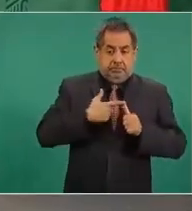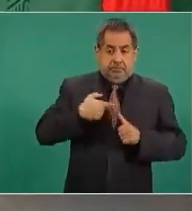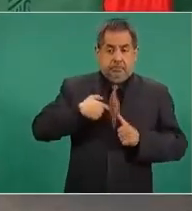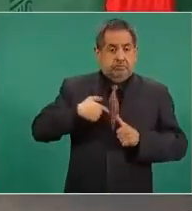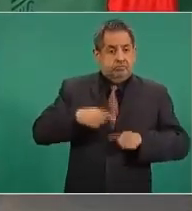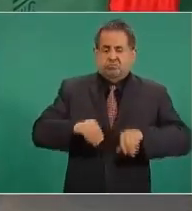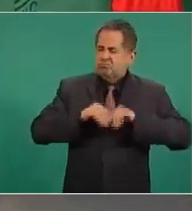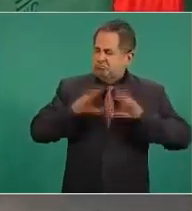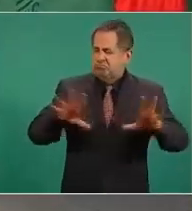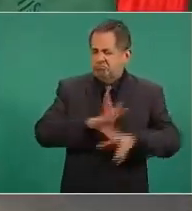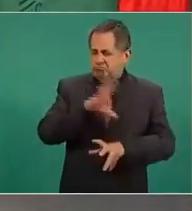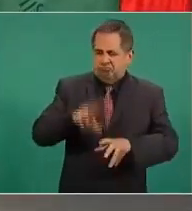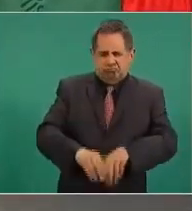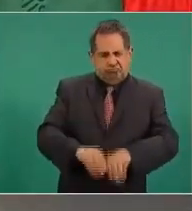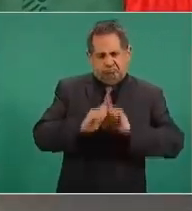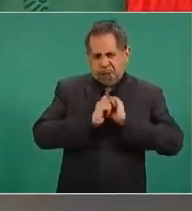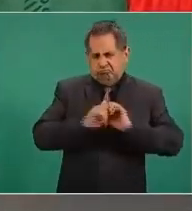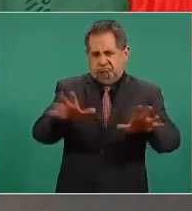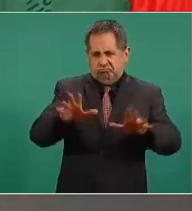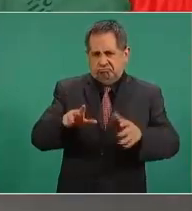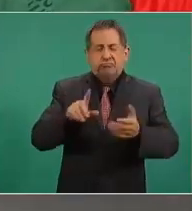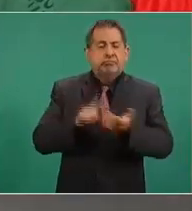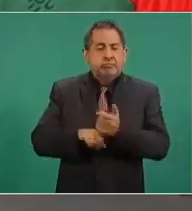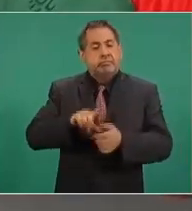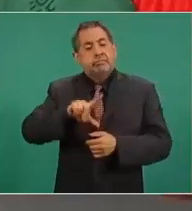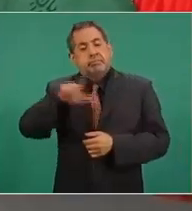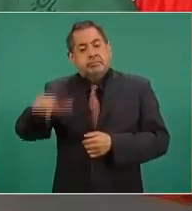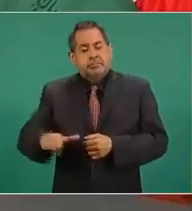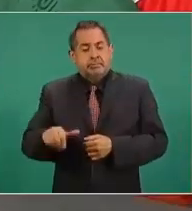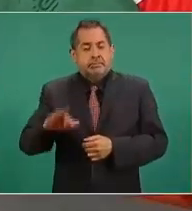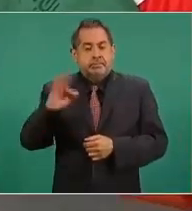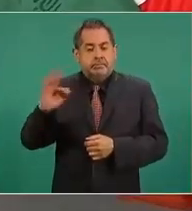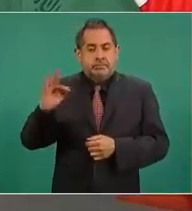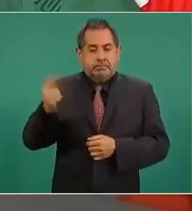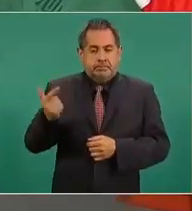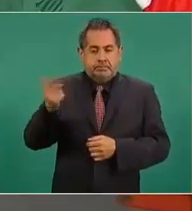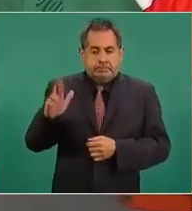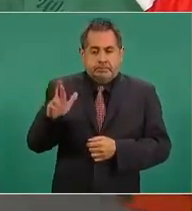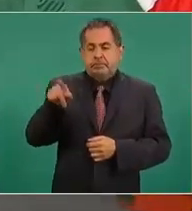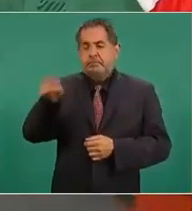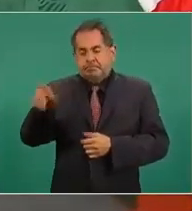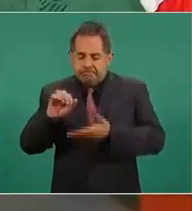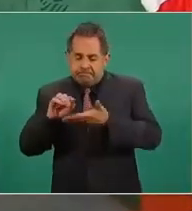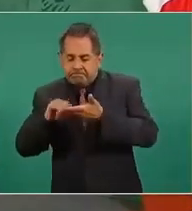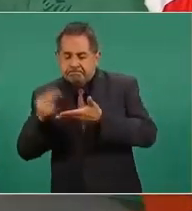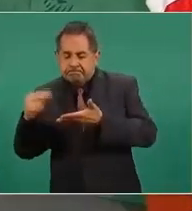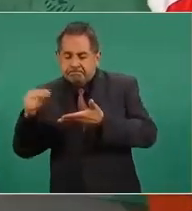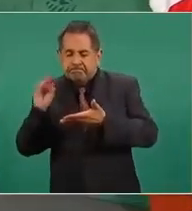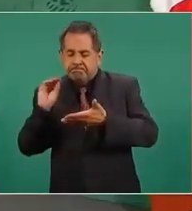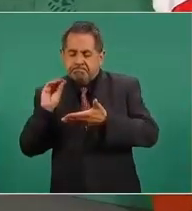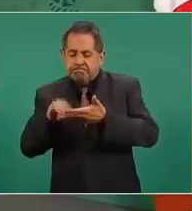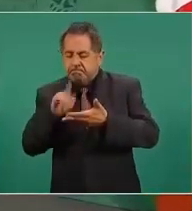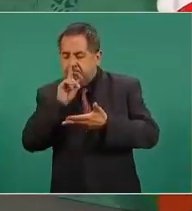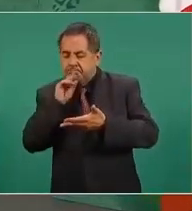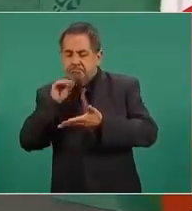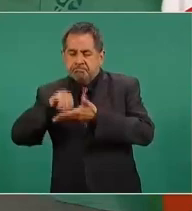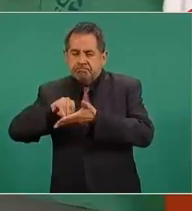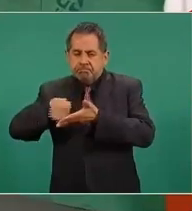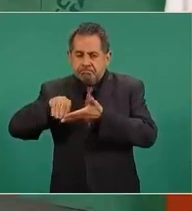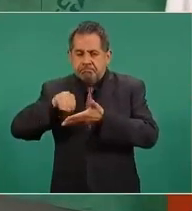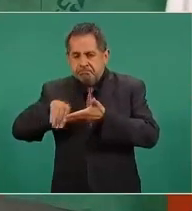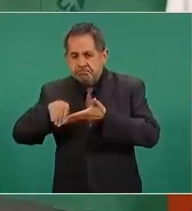expediente y la fiscalía hace lo propio,